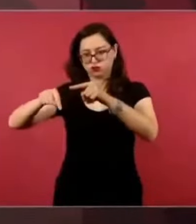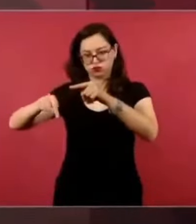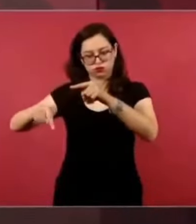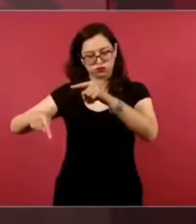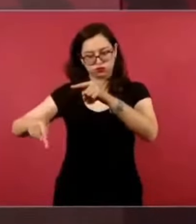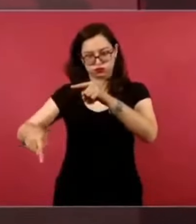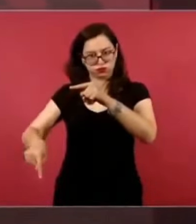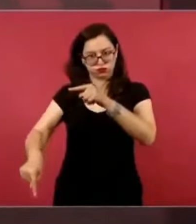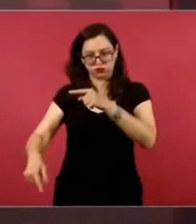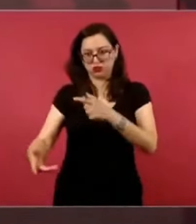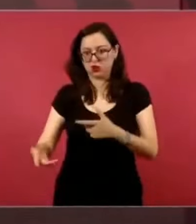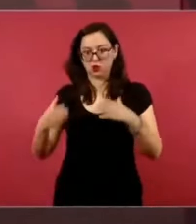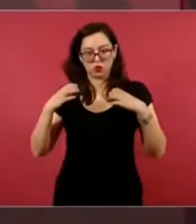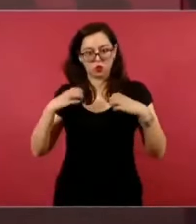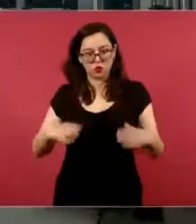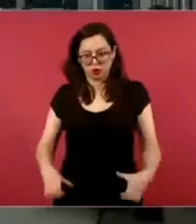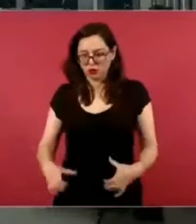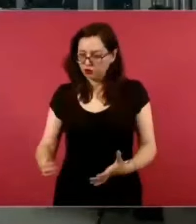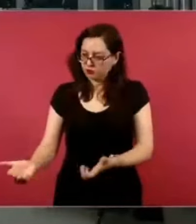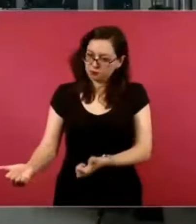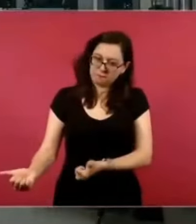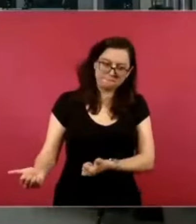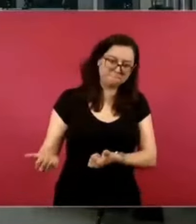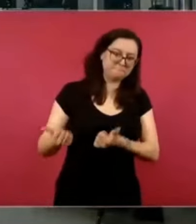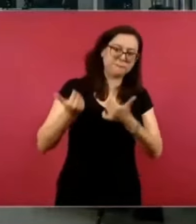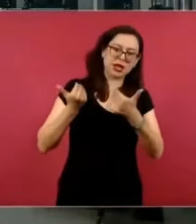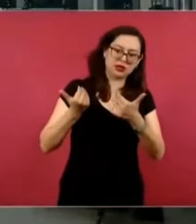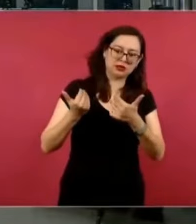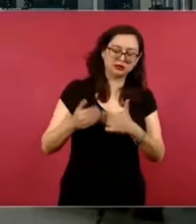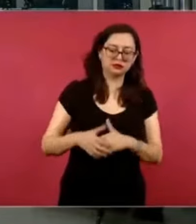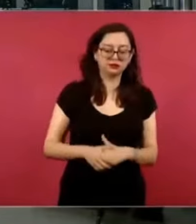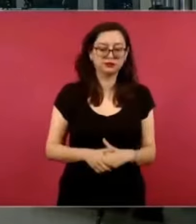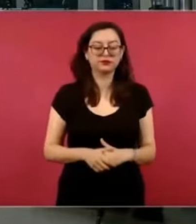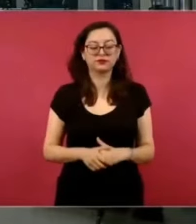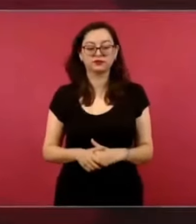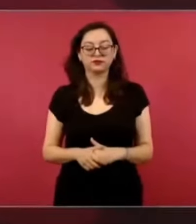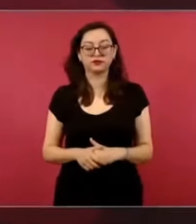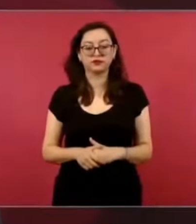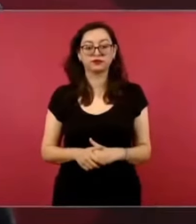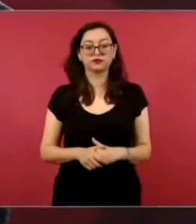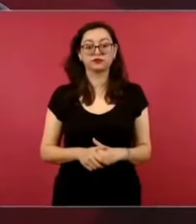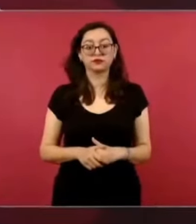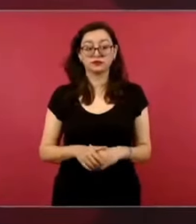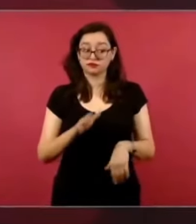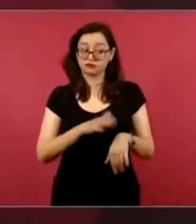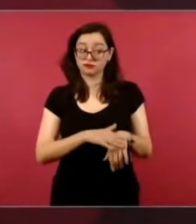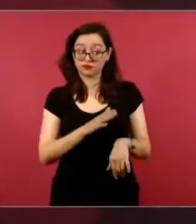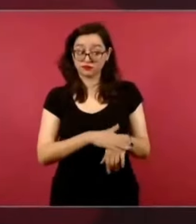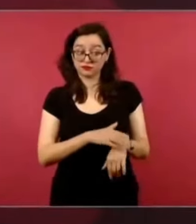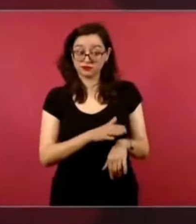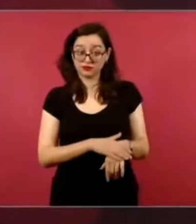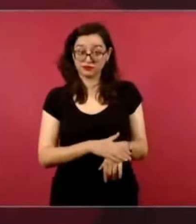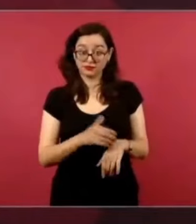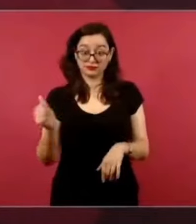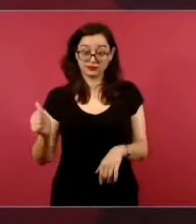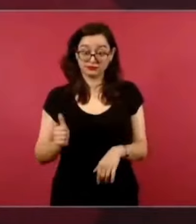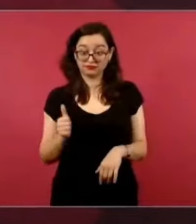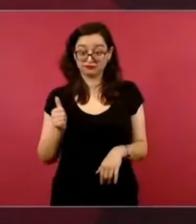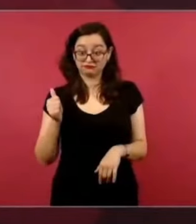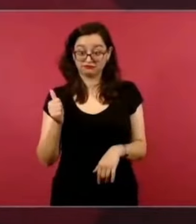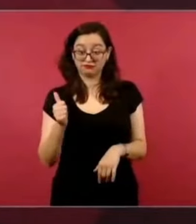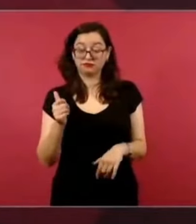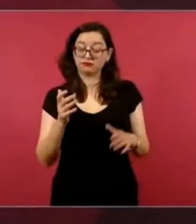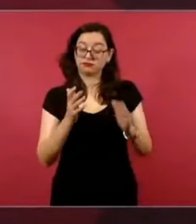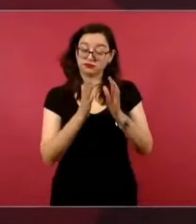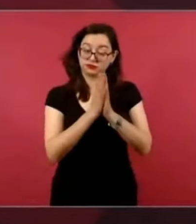para hacer ese llamado a los responsables, los técnicos que están allá